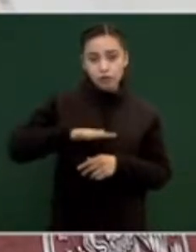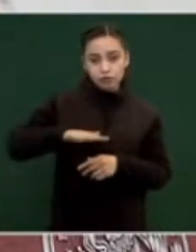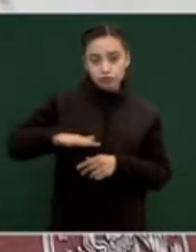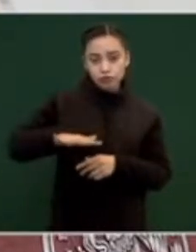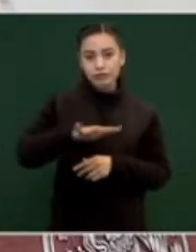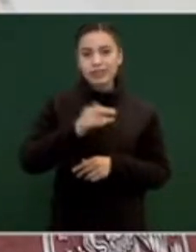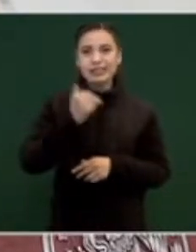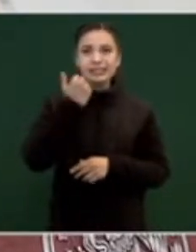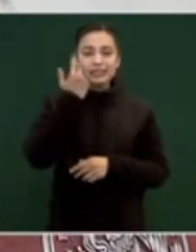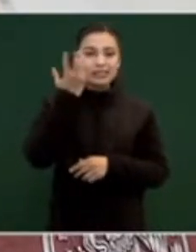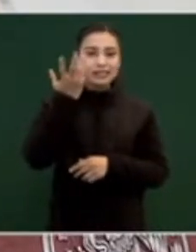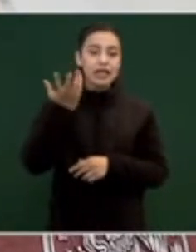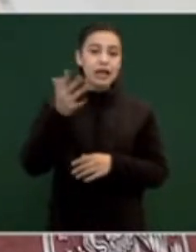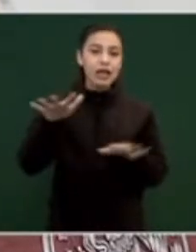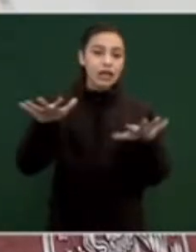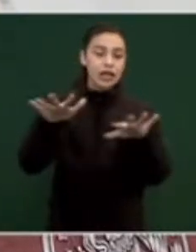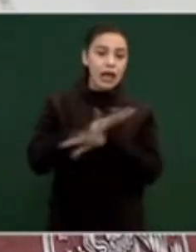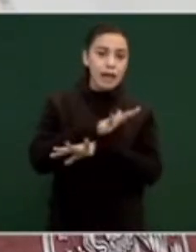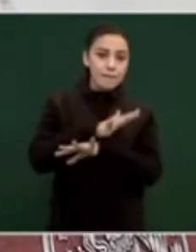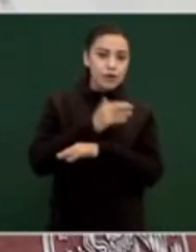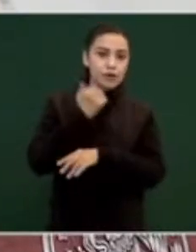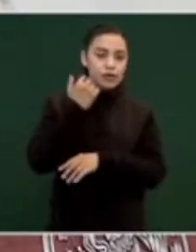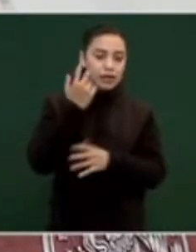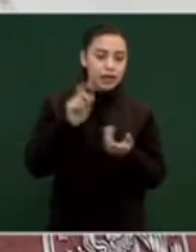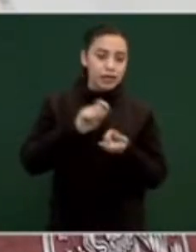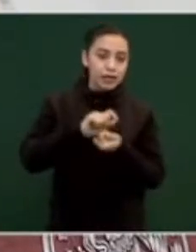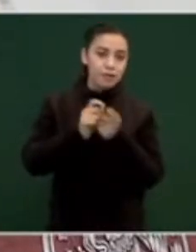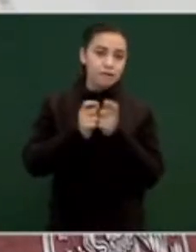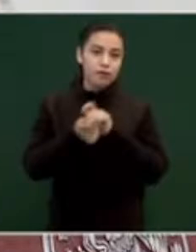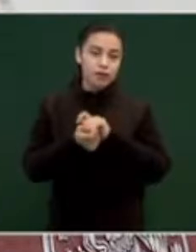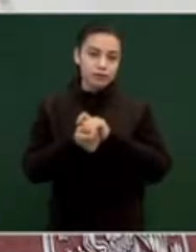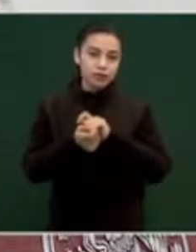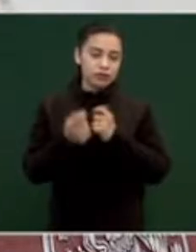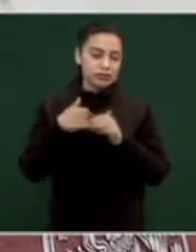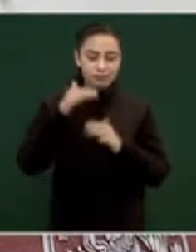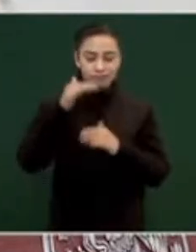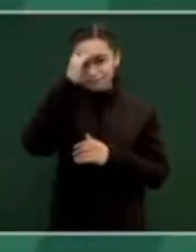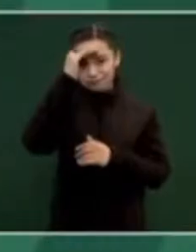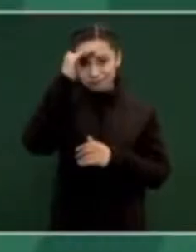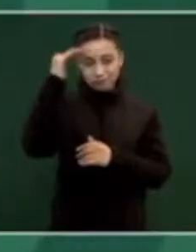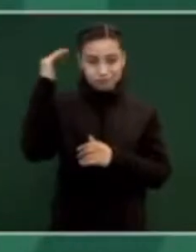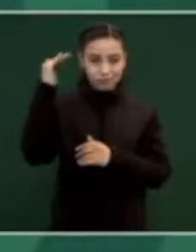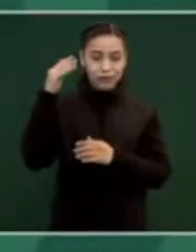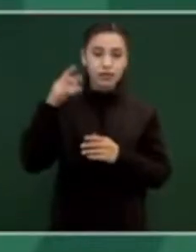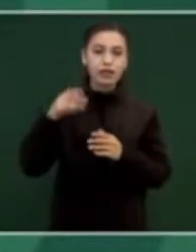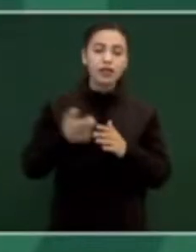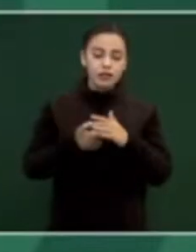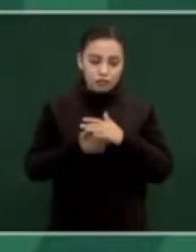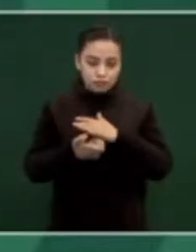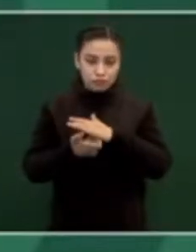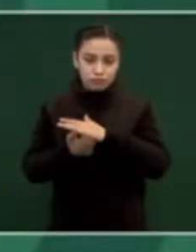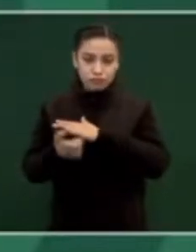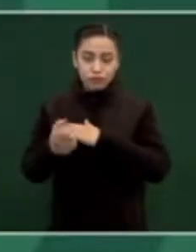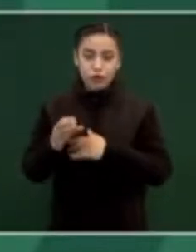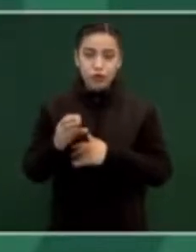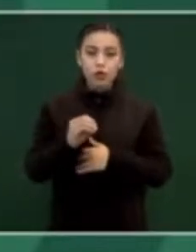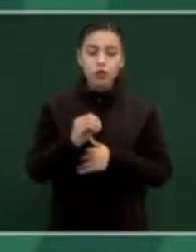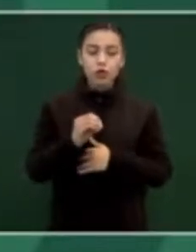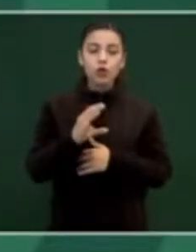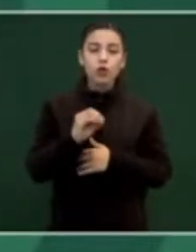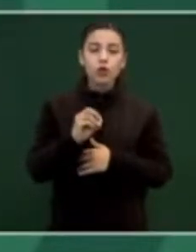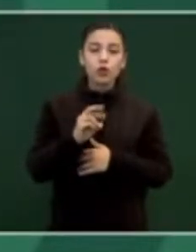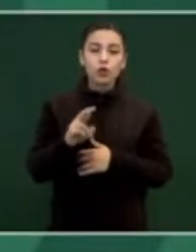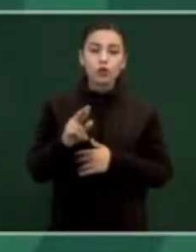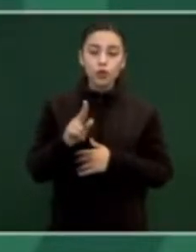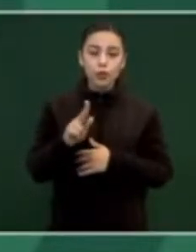que están hartos de la corrupción que imperaba, donde unos